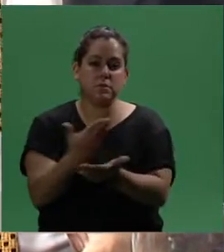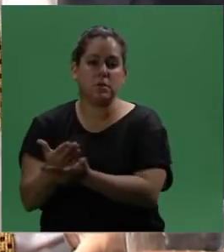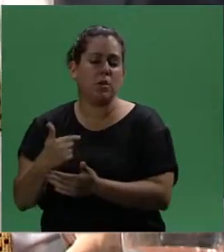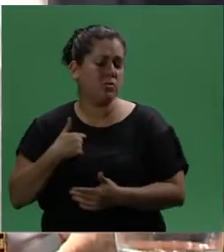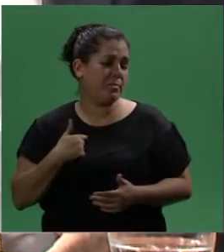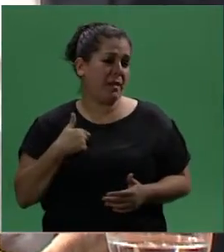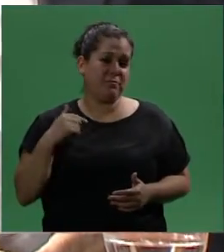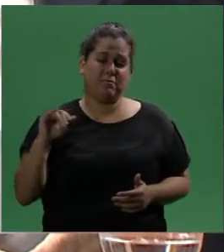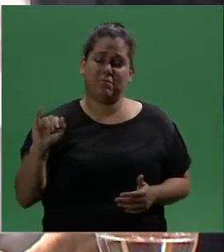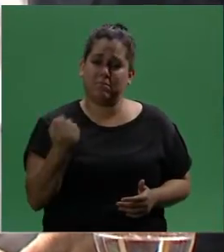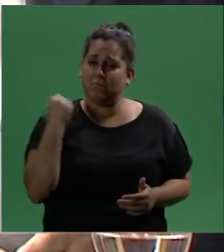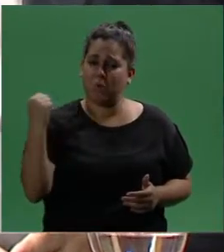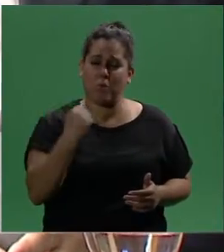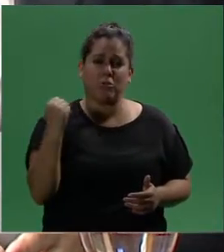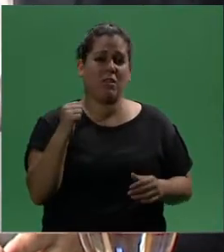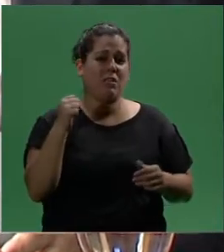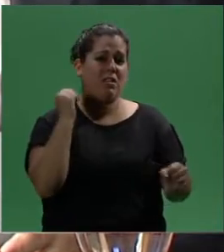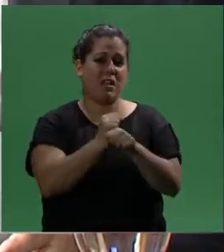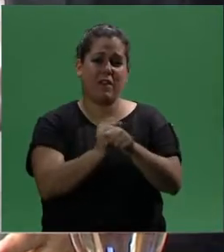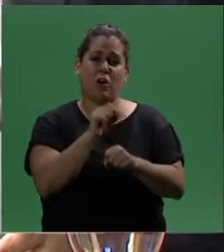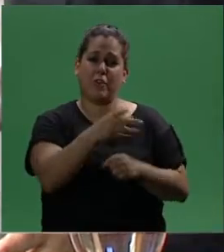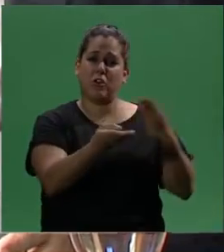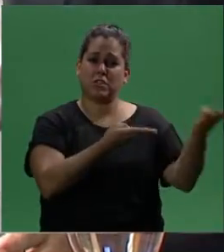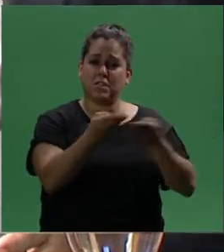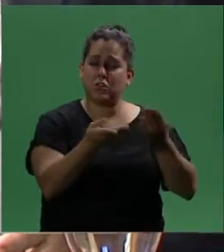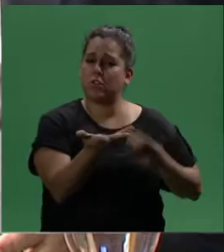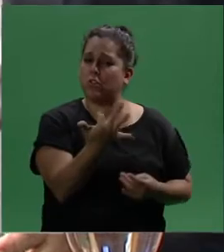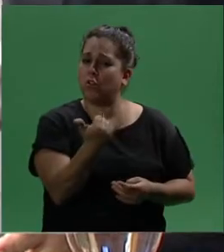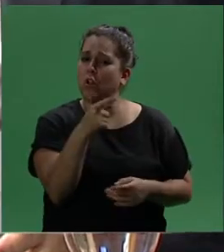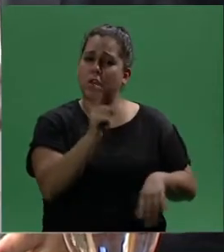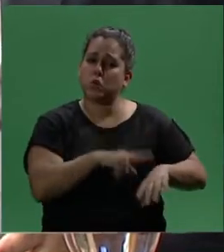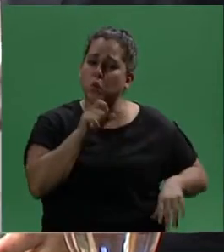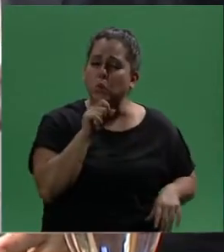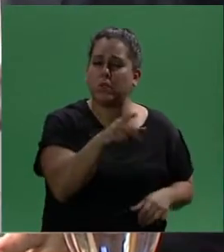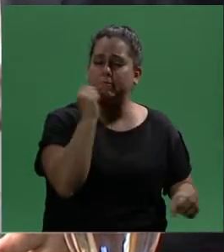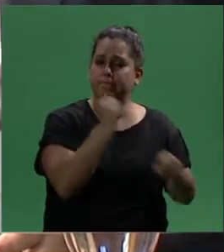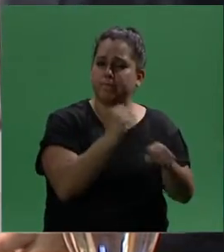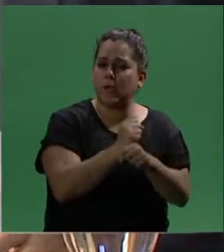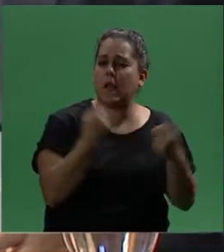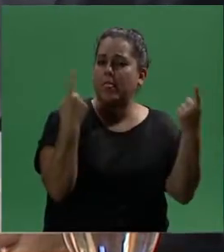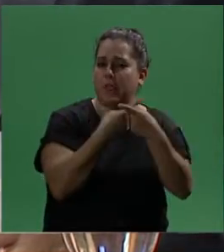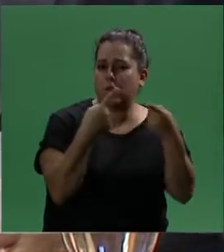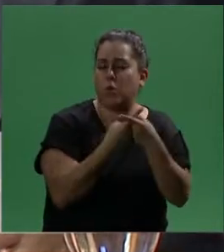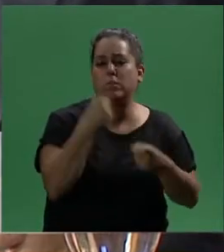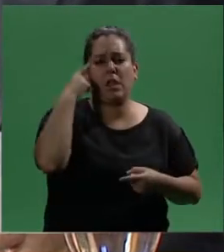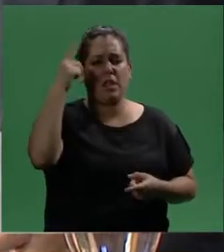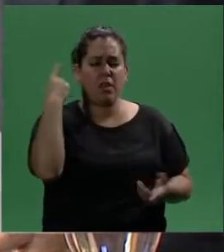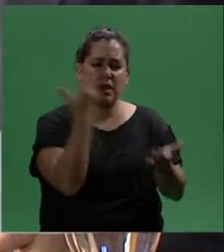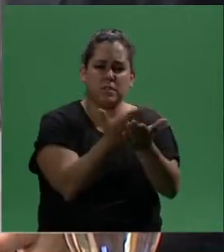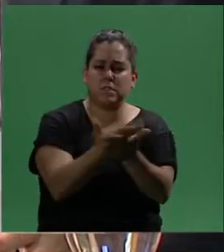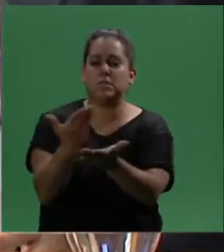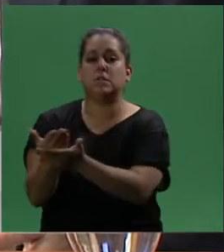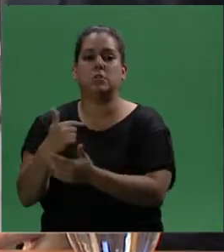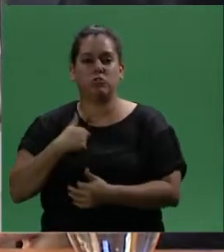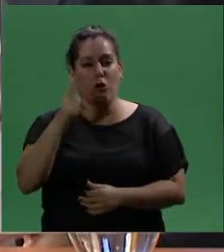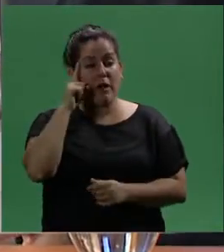rescató el trabajo valioso y enorme de todos los asesores que en el día a día ponen su tiempo, discuten, aportan